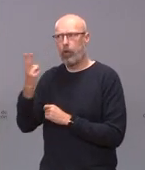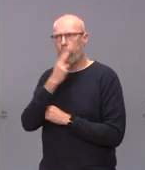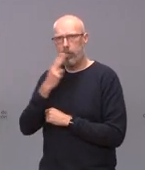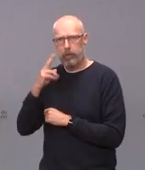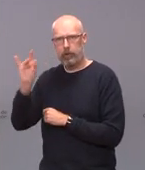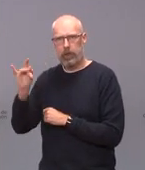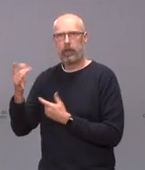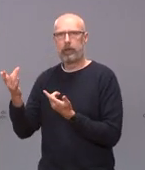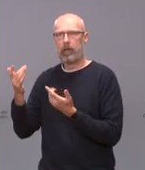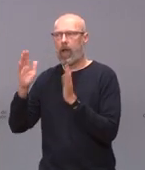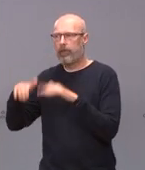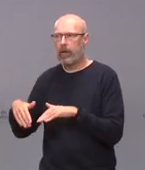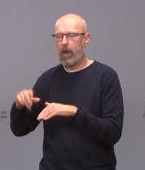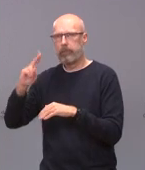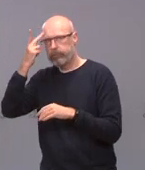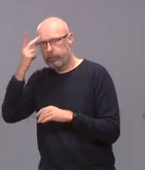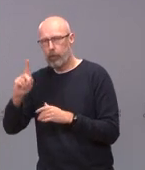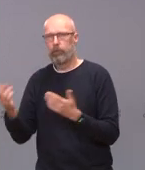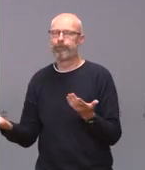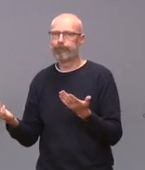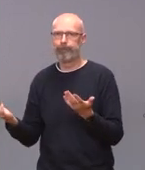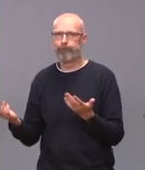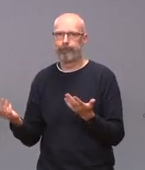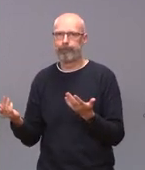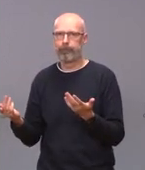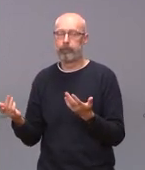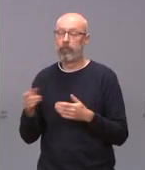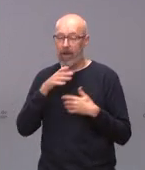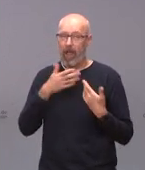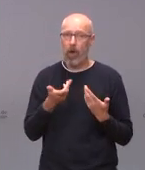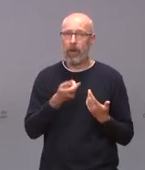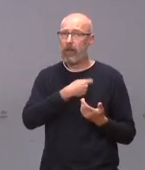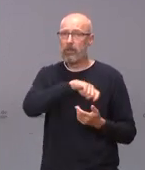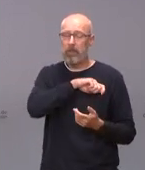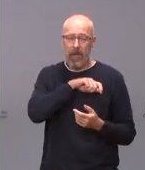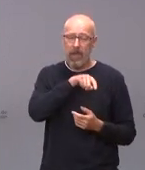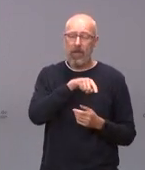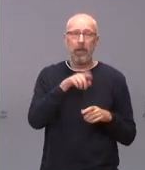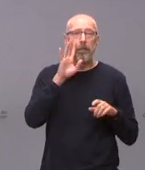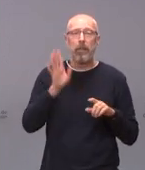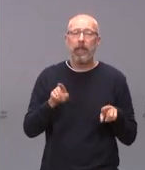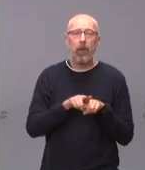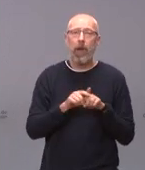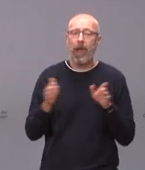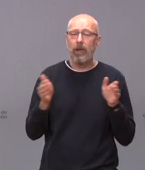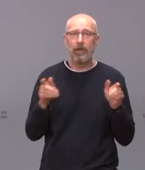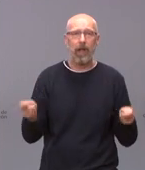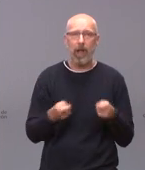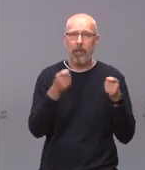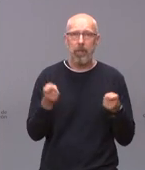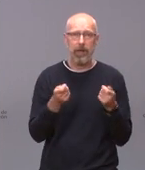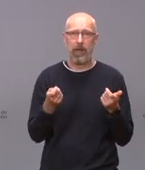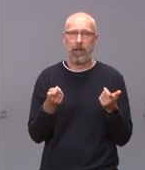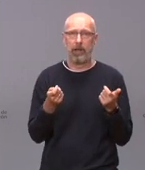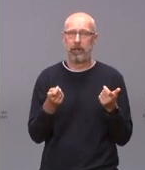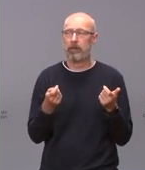que en este momento como en este país estamos siempre en campaña no sabemos si estos anuncios se deben a la situación